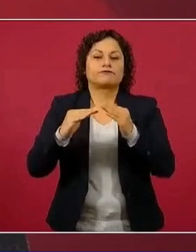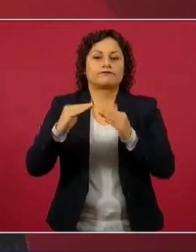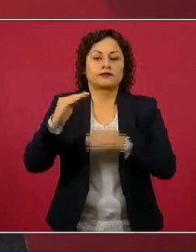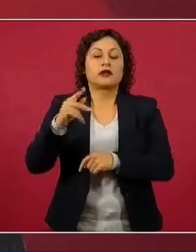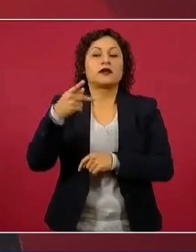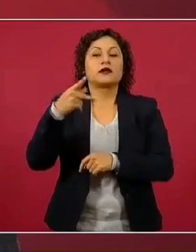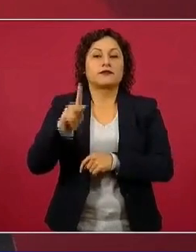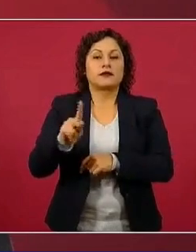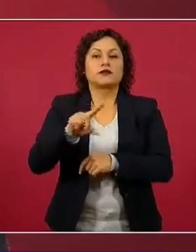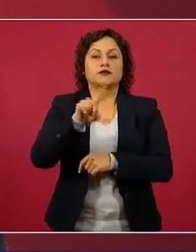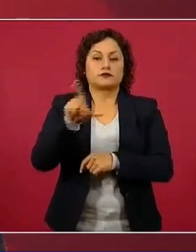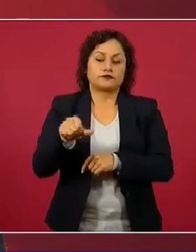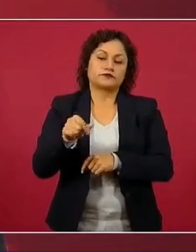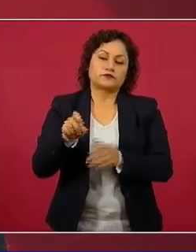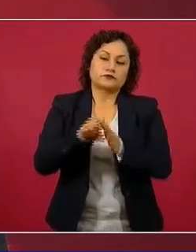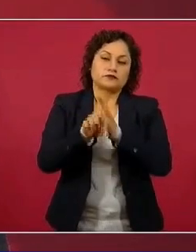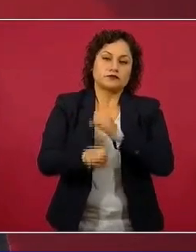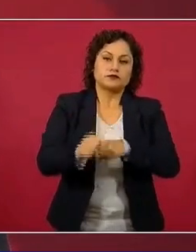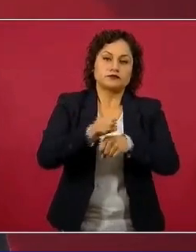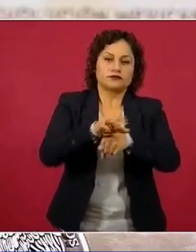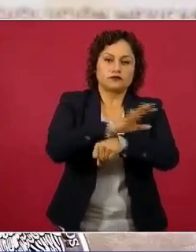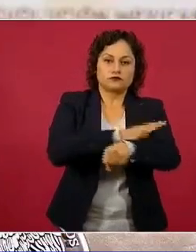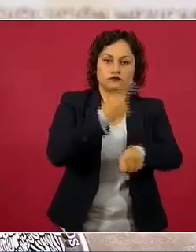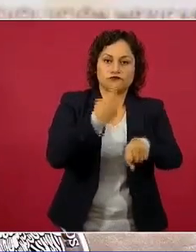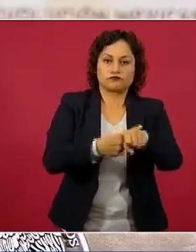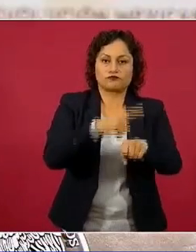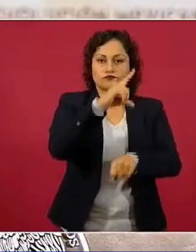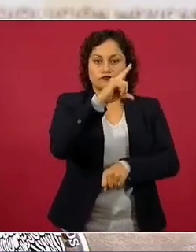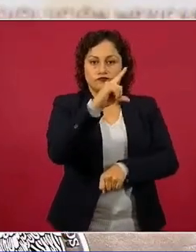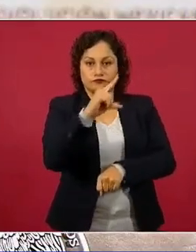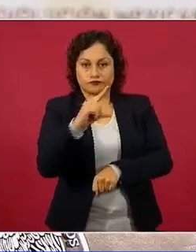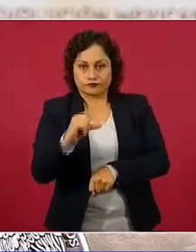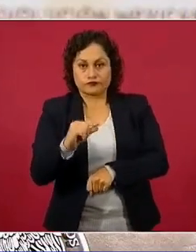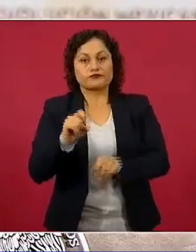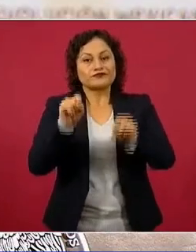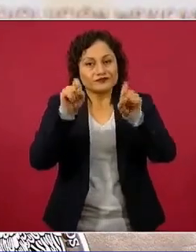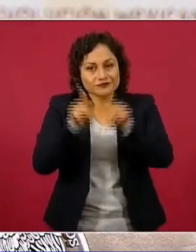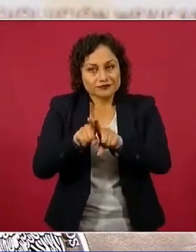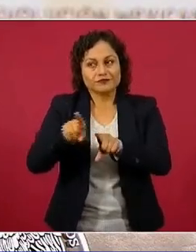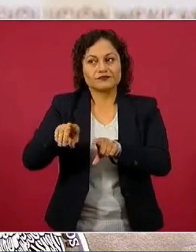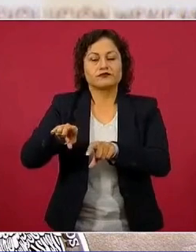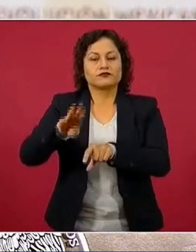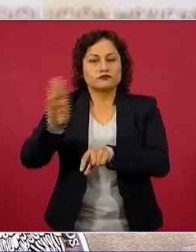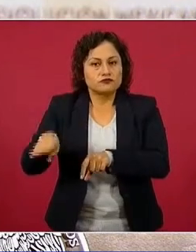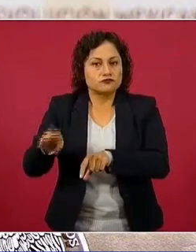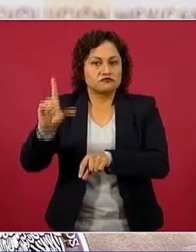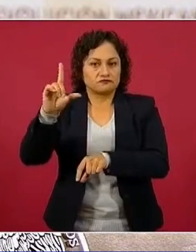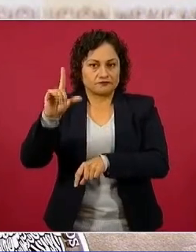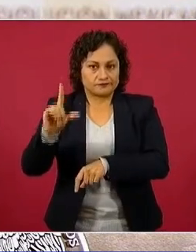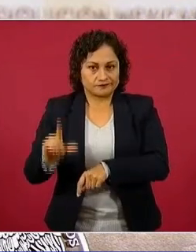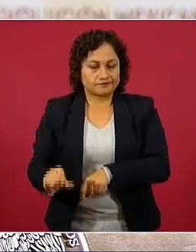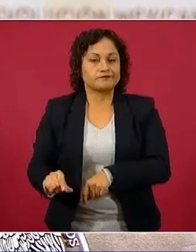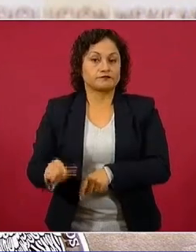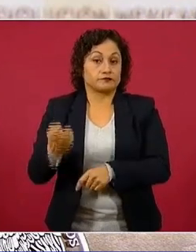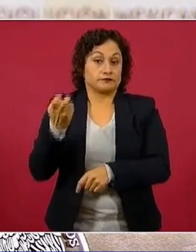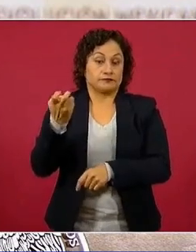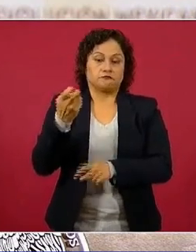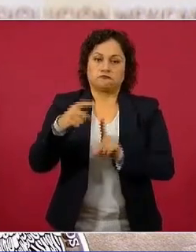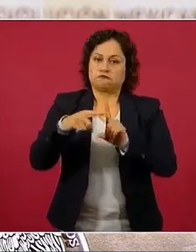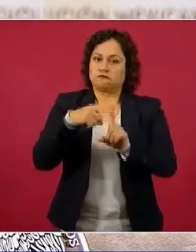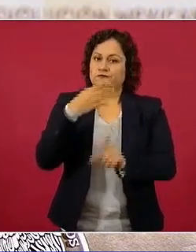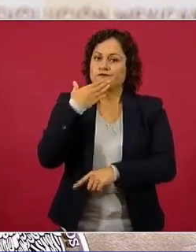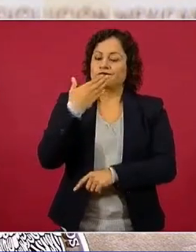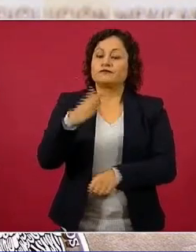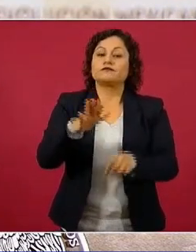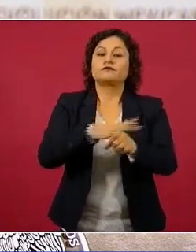tres semanas después de que empiezan a bajar los casos, baja la mortalidad. Esto es muy positivo, desde luego, porque ya vemos una tendencia